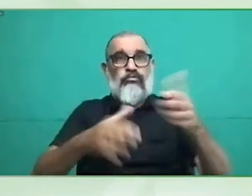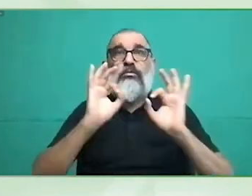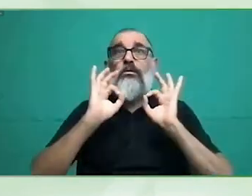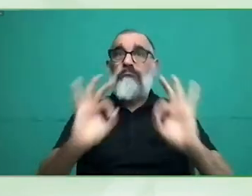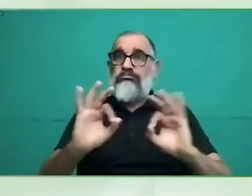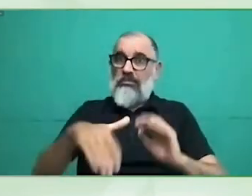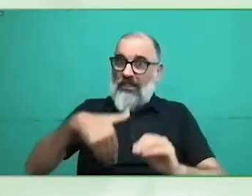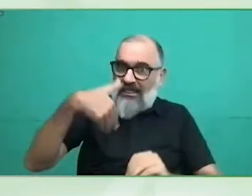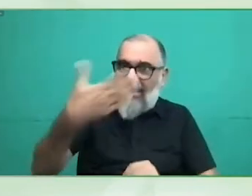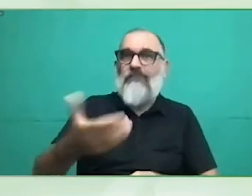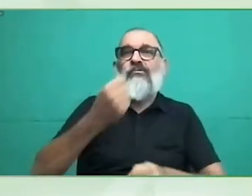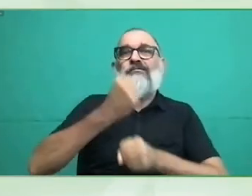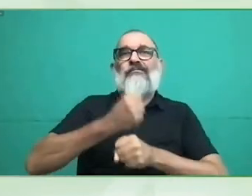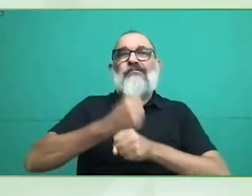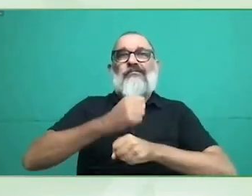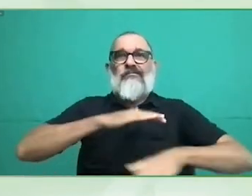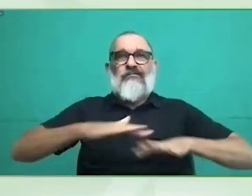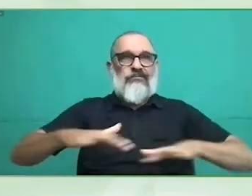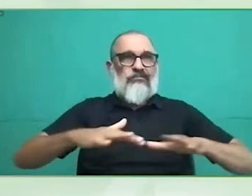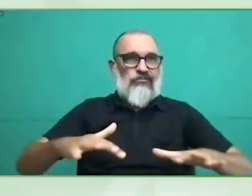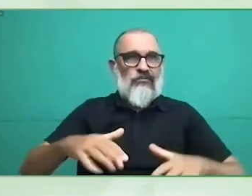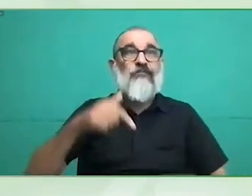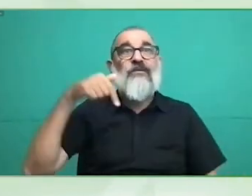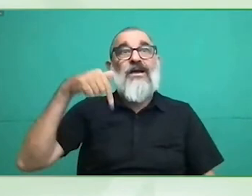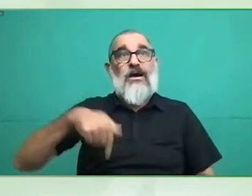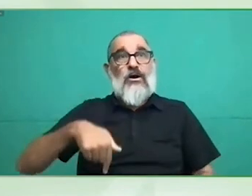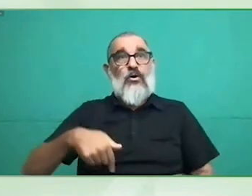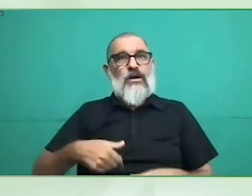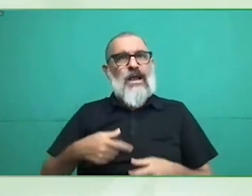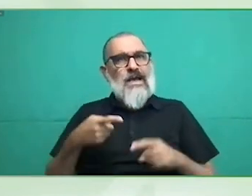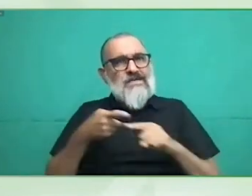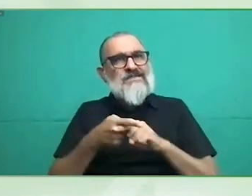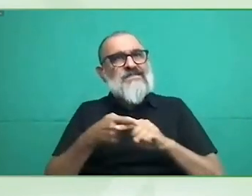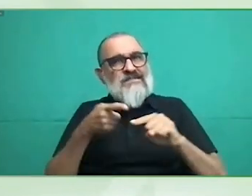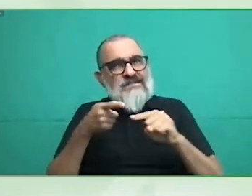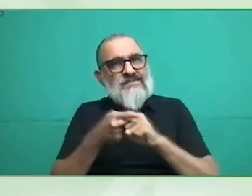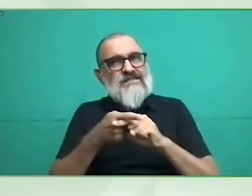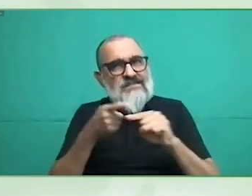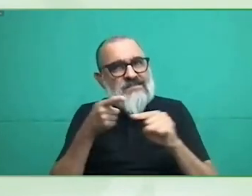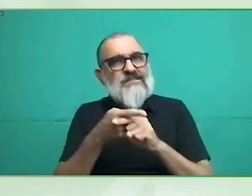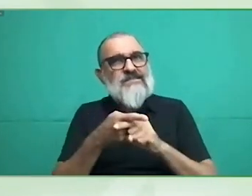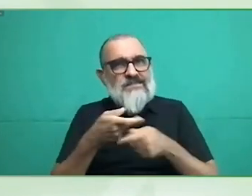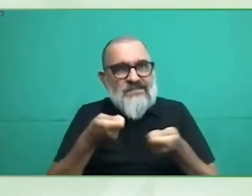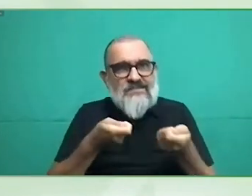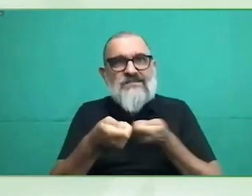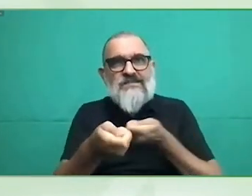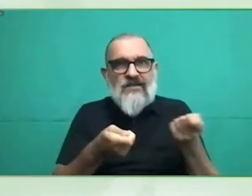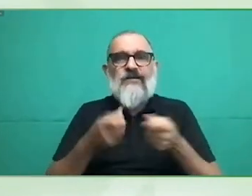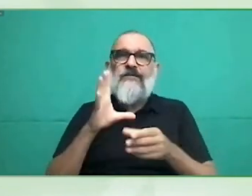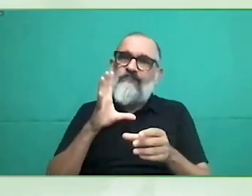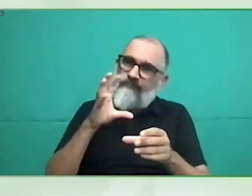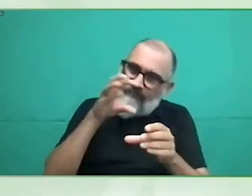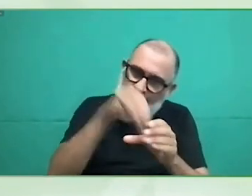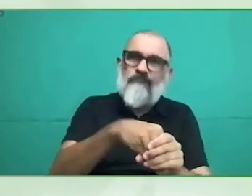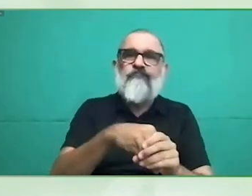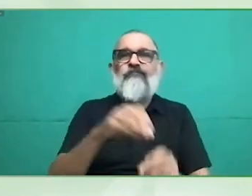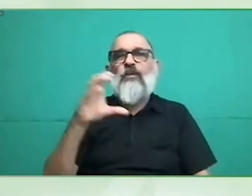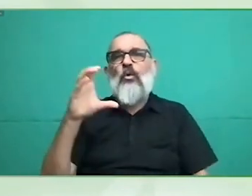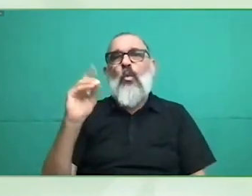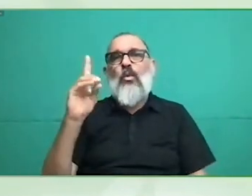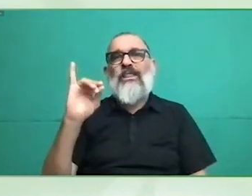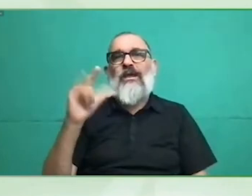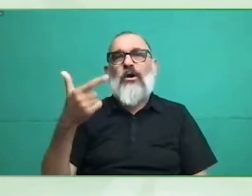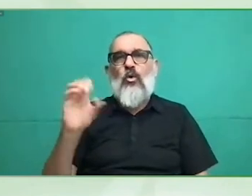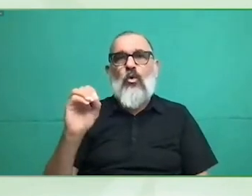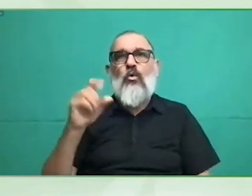elimine las limitaciones que el kit Braille pues tiene ahora mismo para poder ejercer el derecho al voto de las